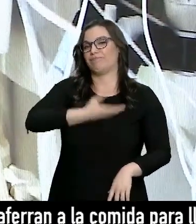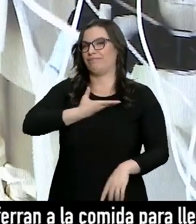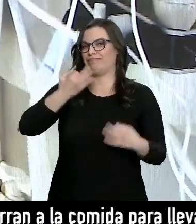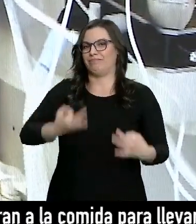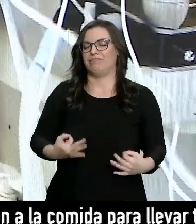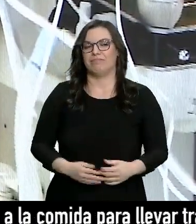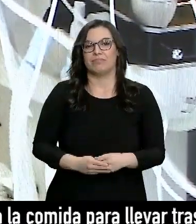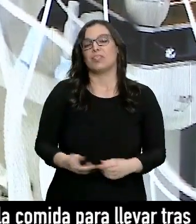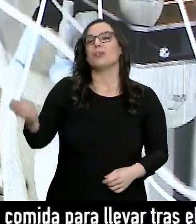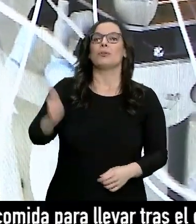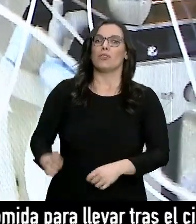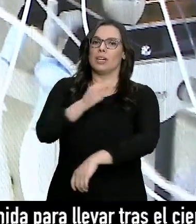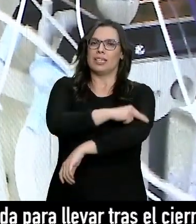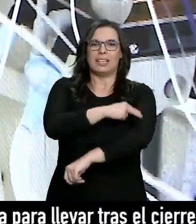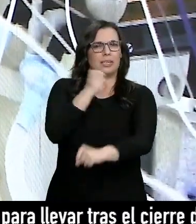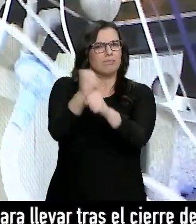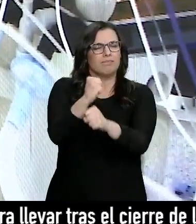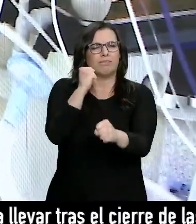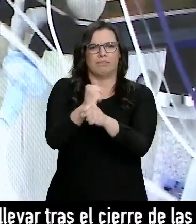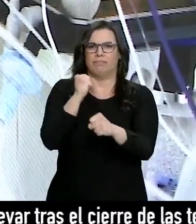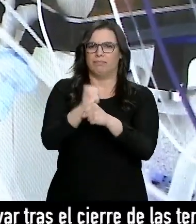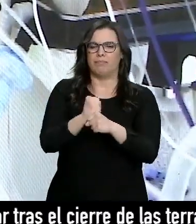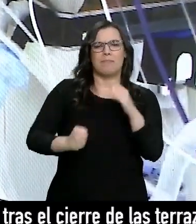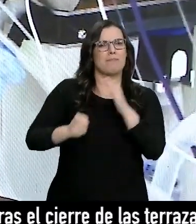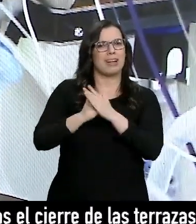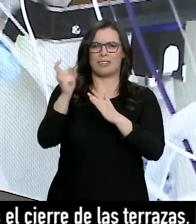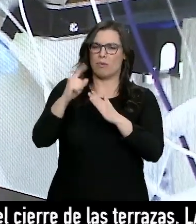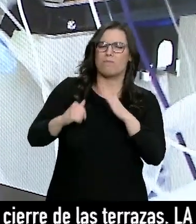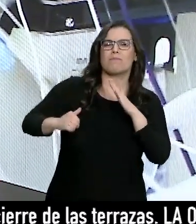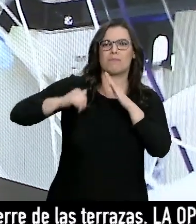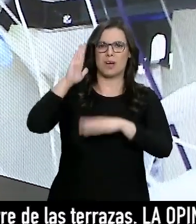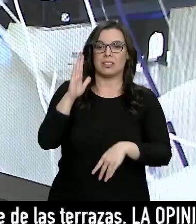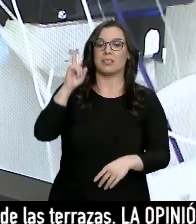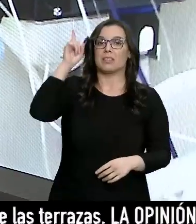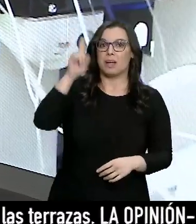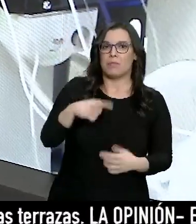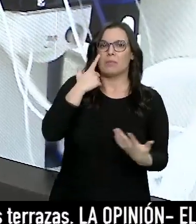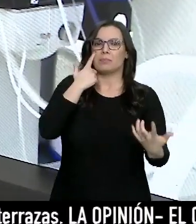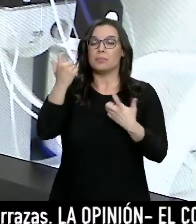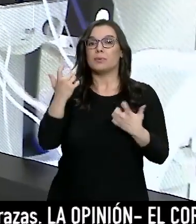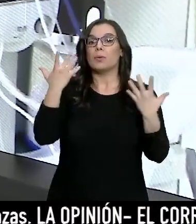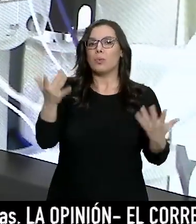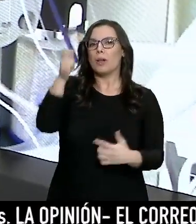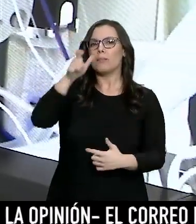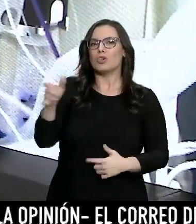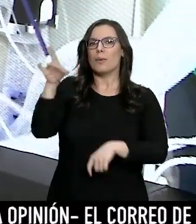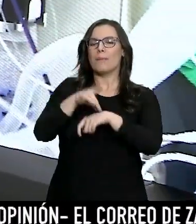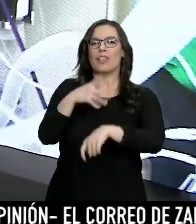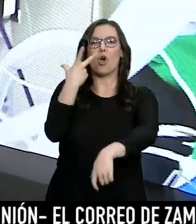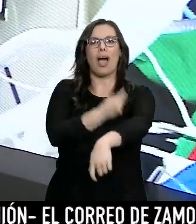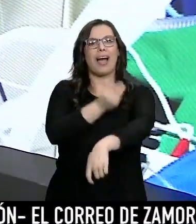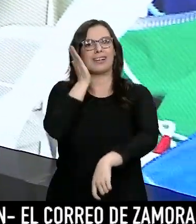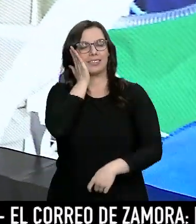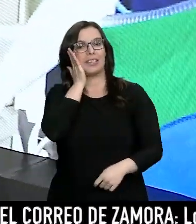Los sanitarios de la OVEN están dando más del 100% de su trabajo y entre ellos también es destacable la labor de los anestesiólogos, que se